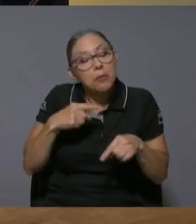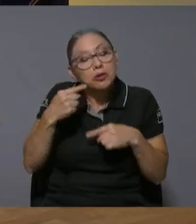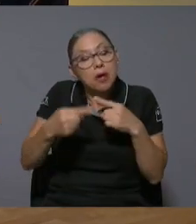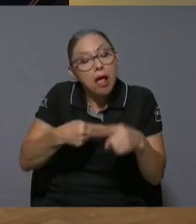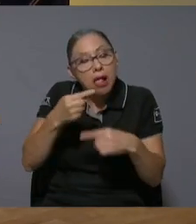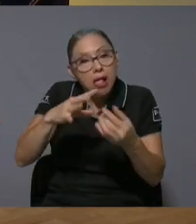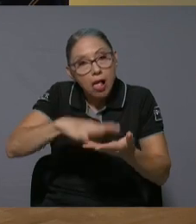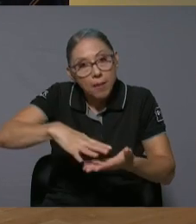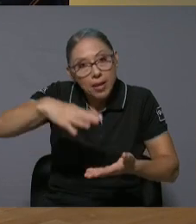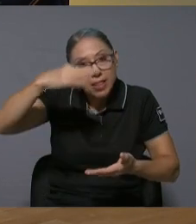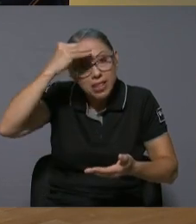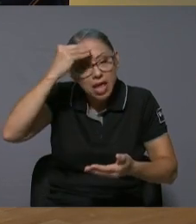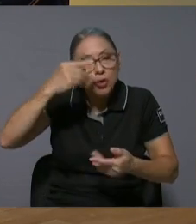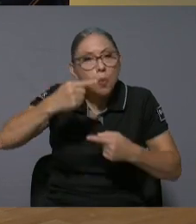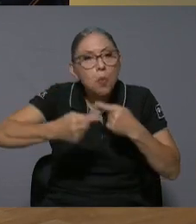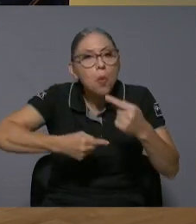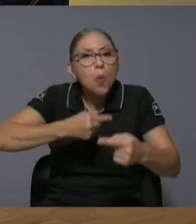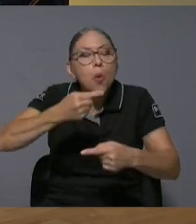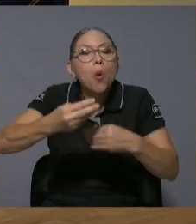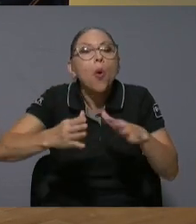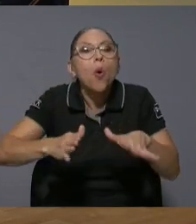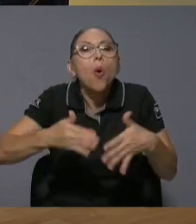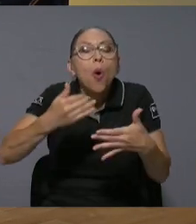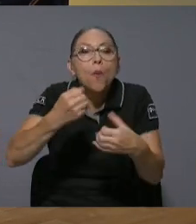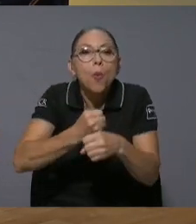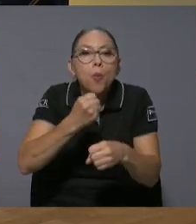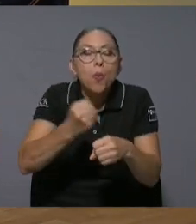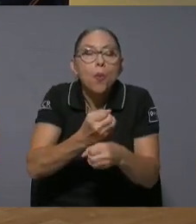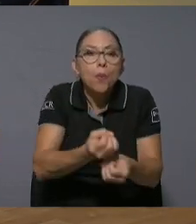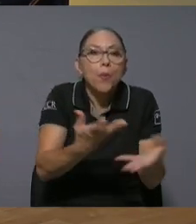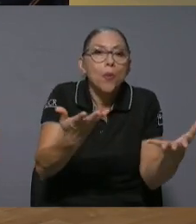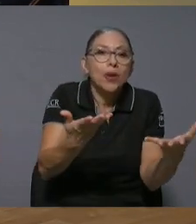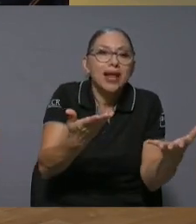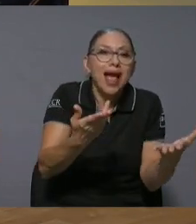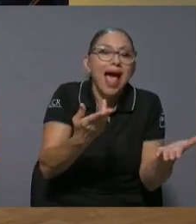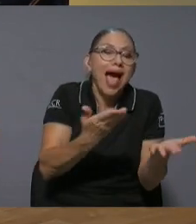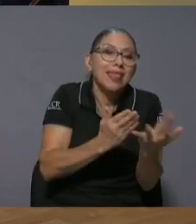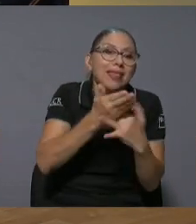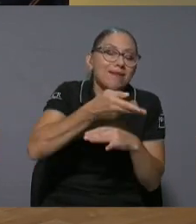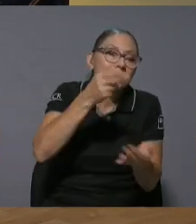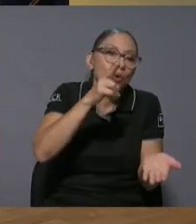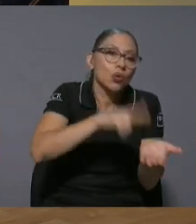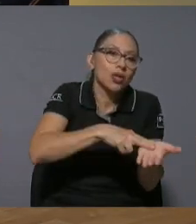vaya permeando en cómo hacemos obra pública tanto en concesión como en obra pública tradicional